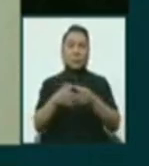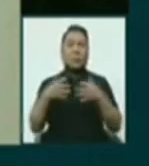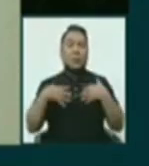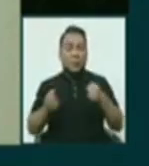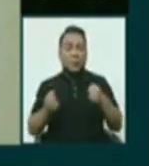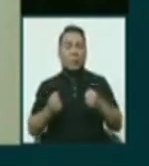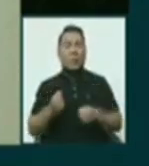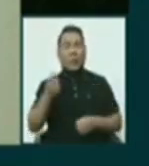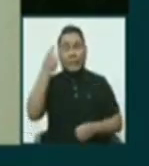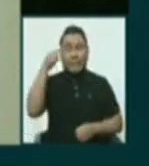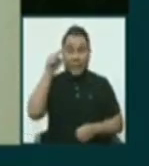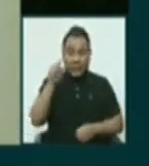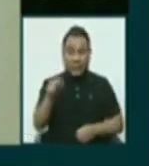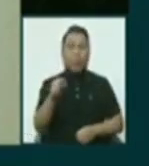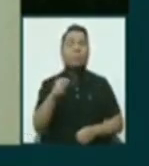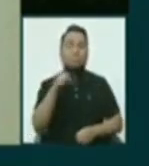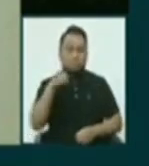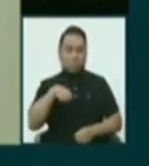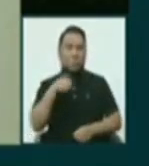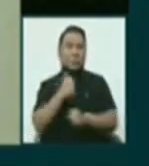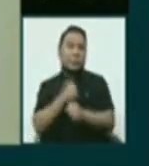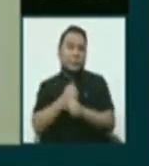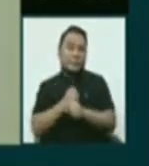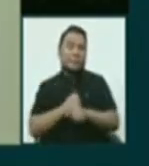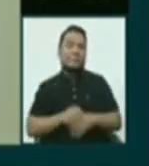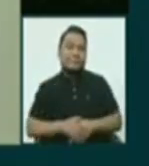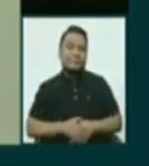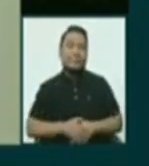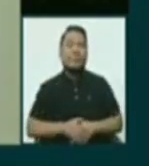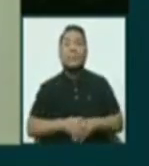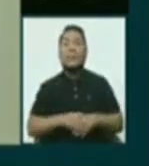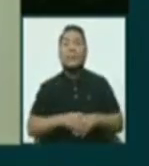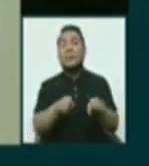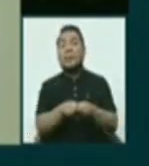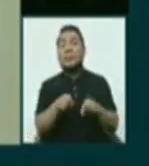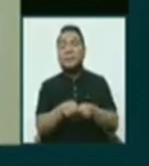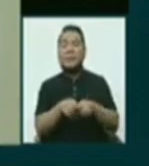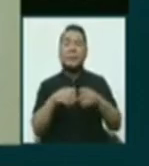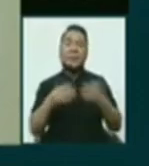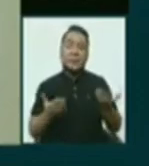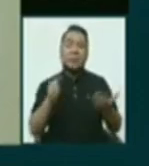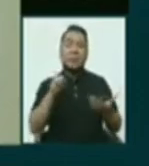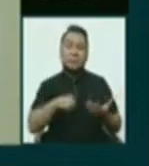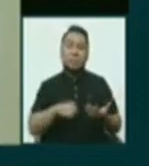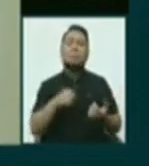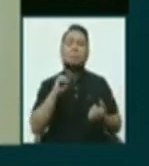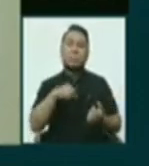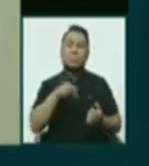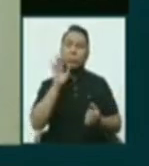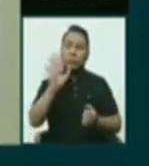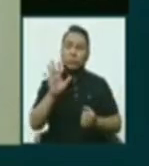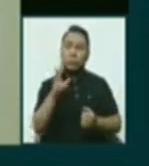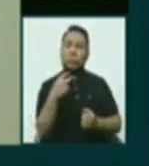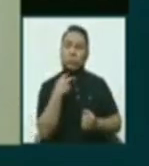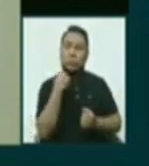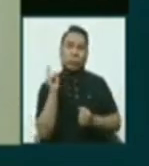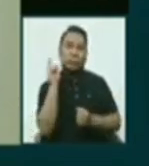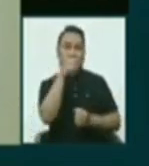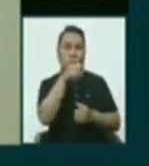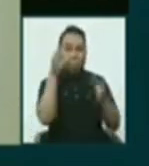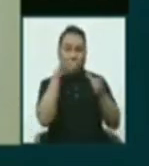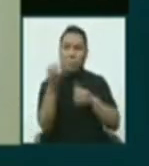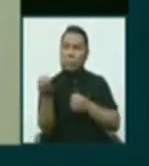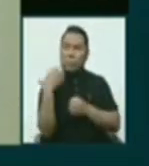Entonces, para ello vamos a trabajar y también vamos a representar, seremos tu voz en el Congreso.